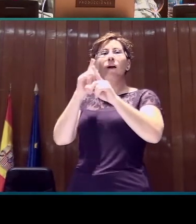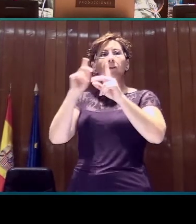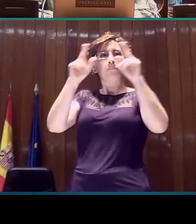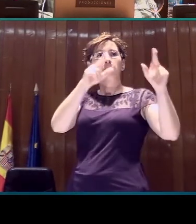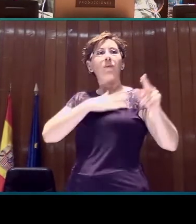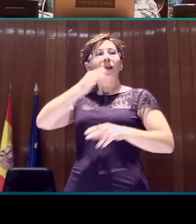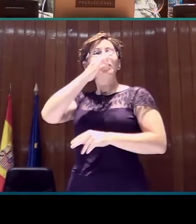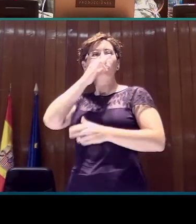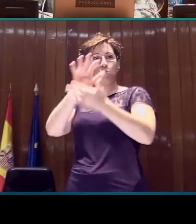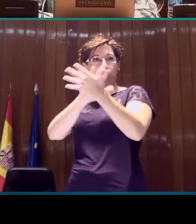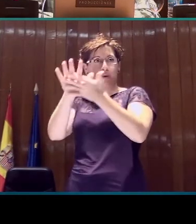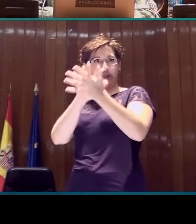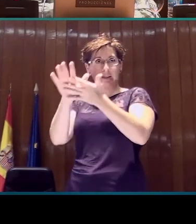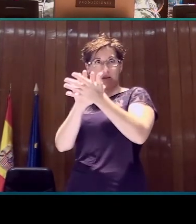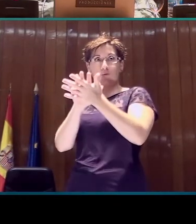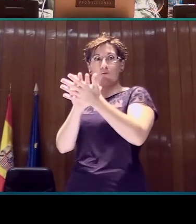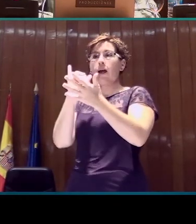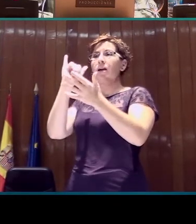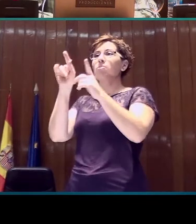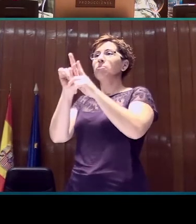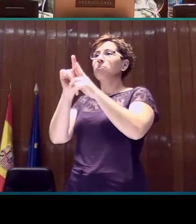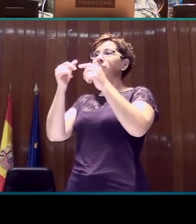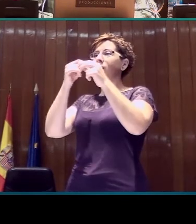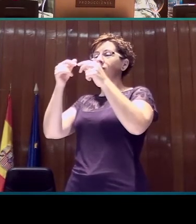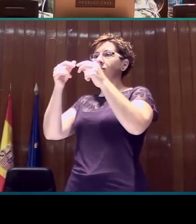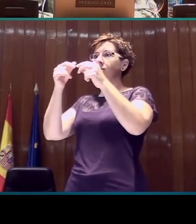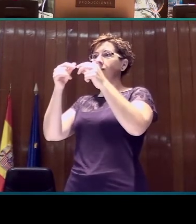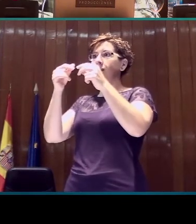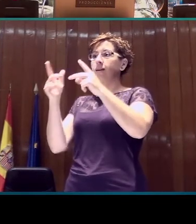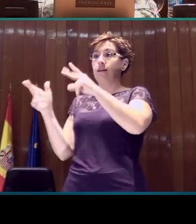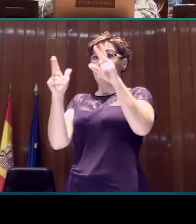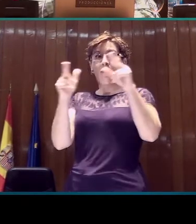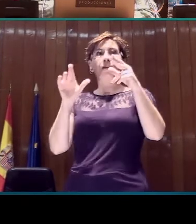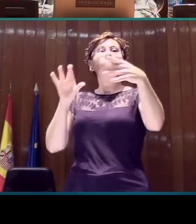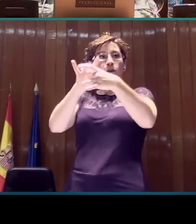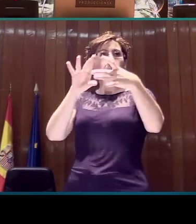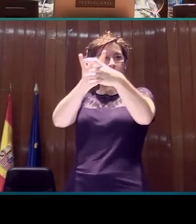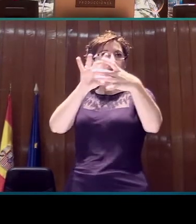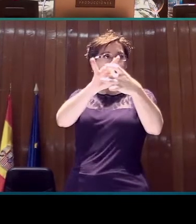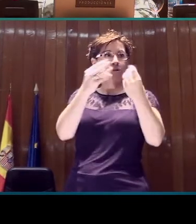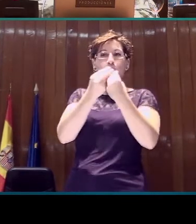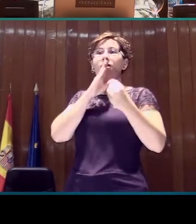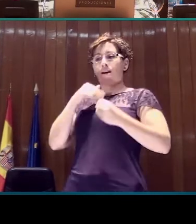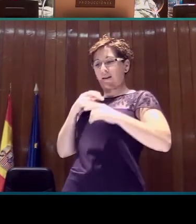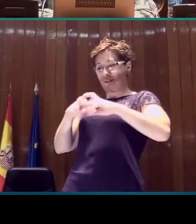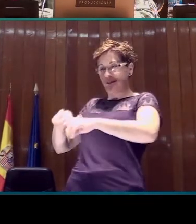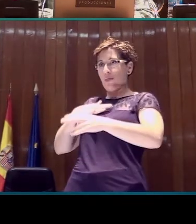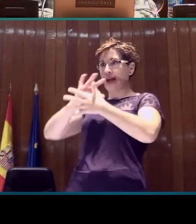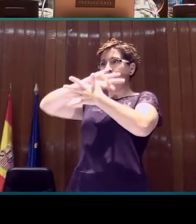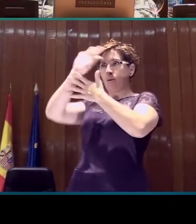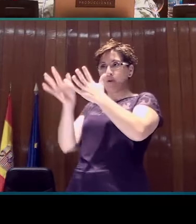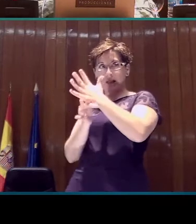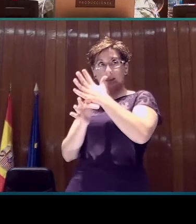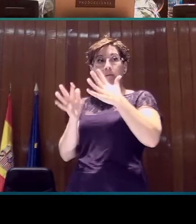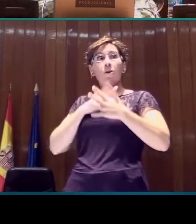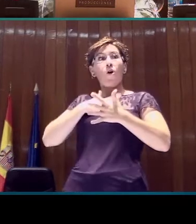Hay marcadores del discurso que formalmente coinciden con la boya lista, pero como veremos luego, el significado de la boya